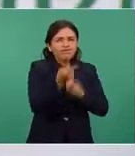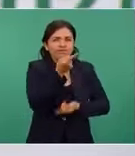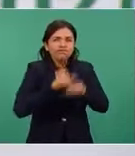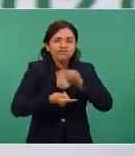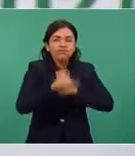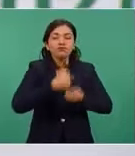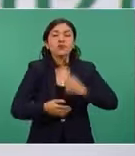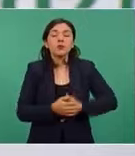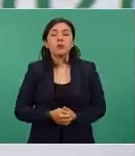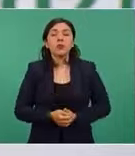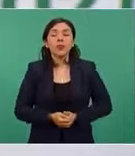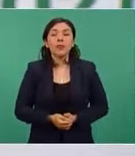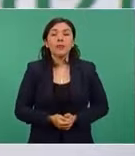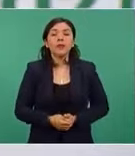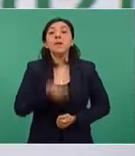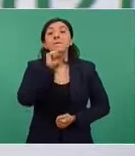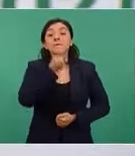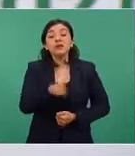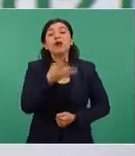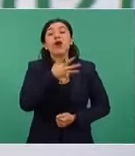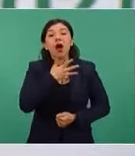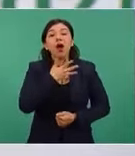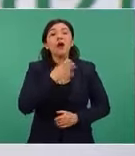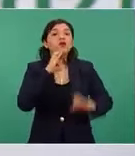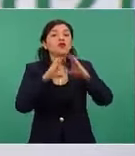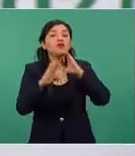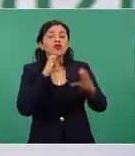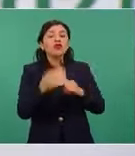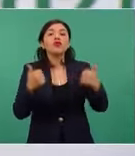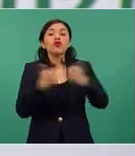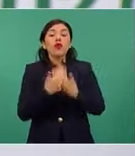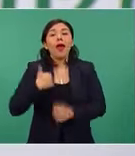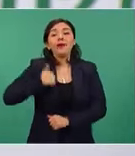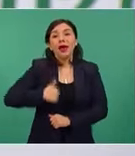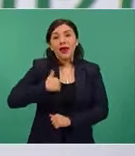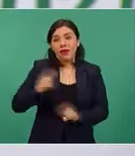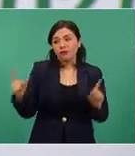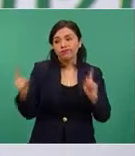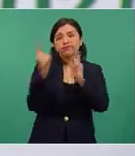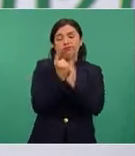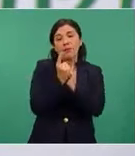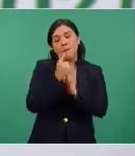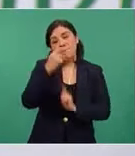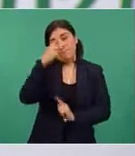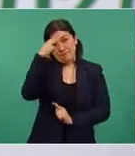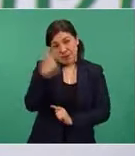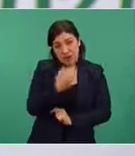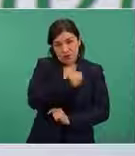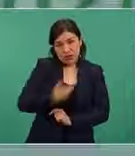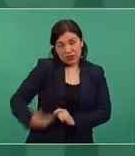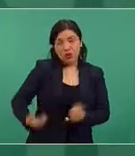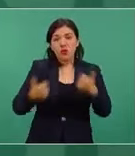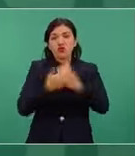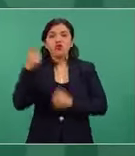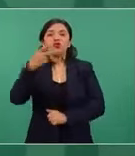Y también habrá un diálogo bilateral con Canadá, con el primer ministro Trudeau, de aproximadamente